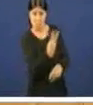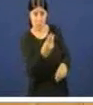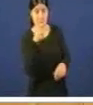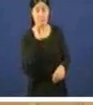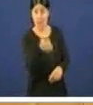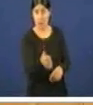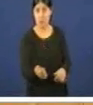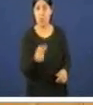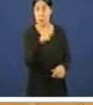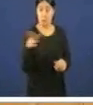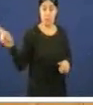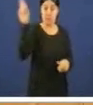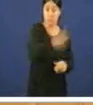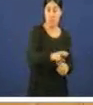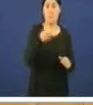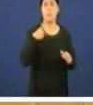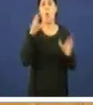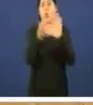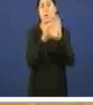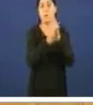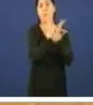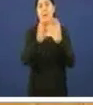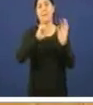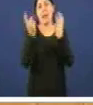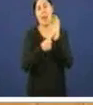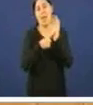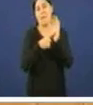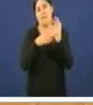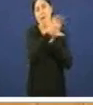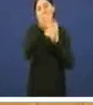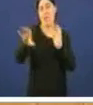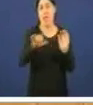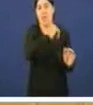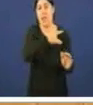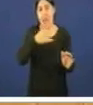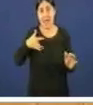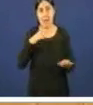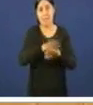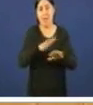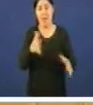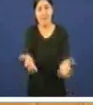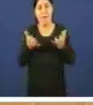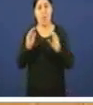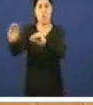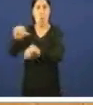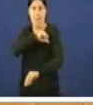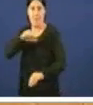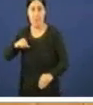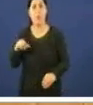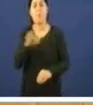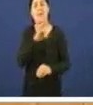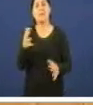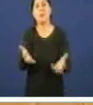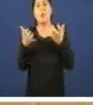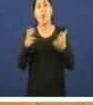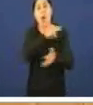e poñerse de acordo para modificar a lei estatal de Caixas para favorecer a súa privatización e para favorecer que Galiza